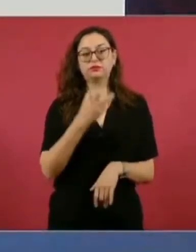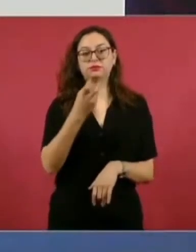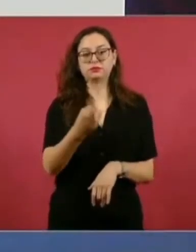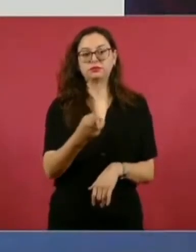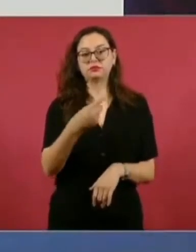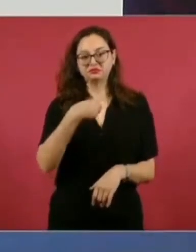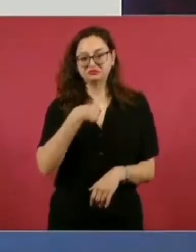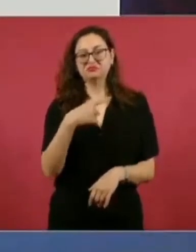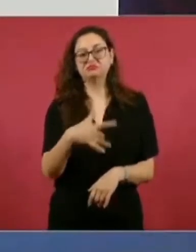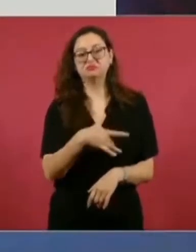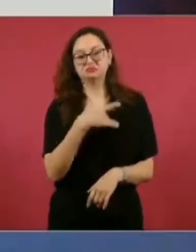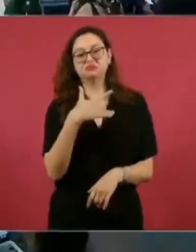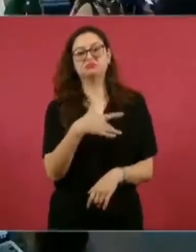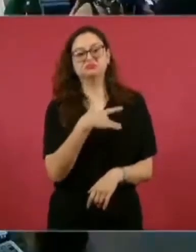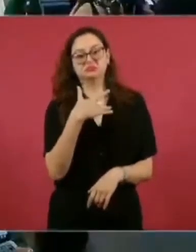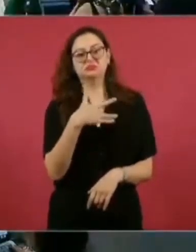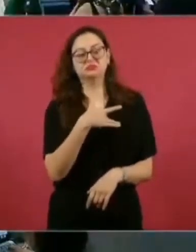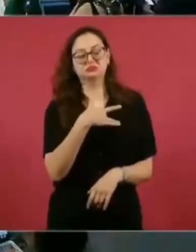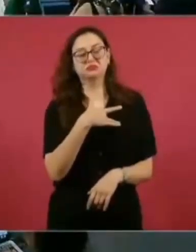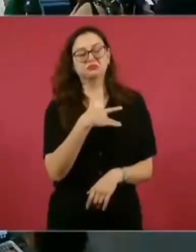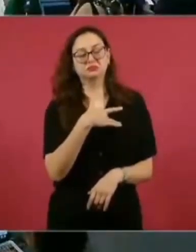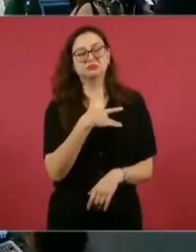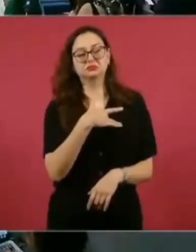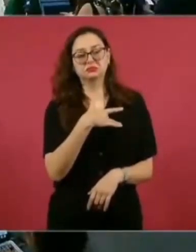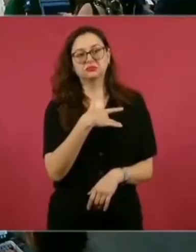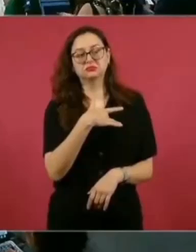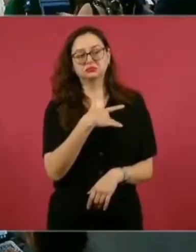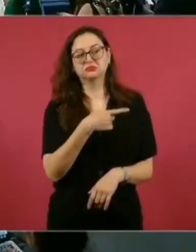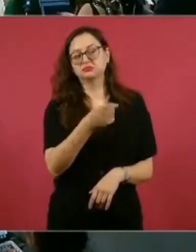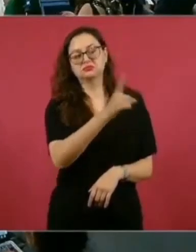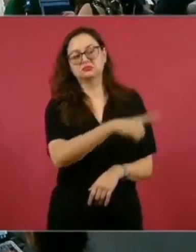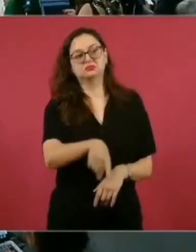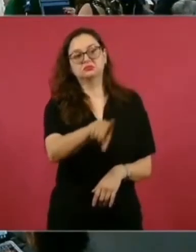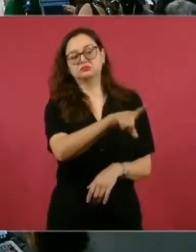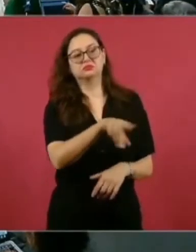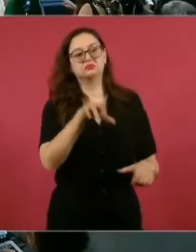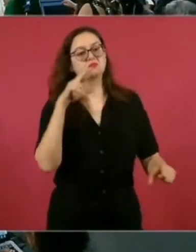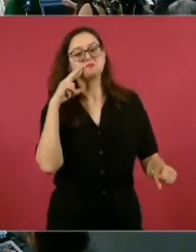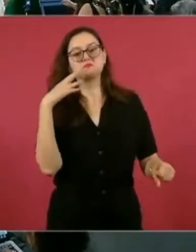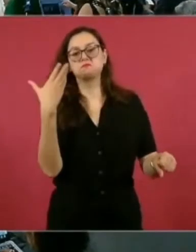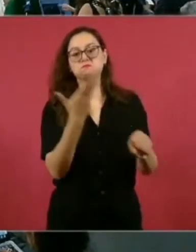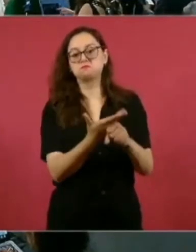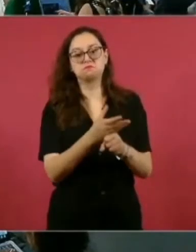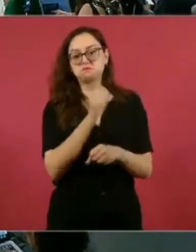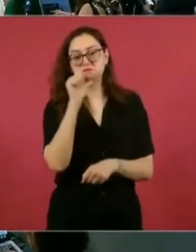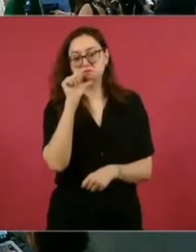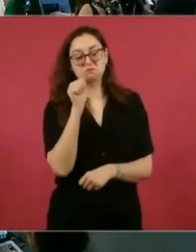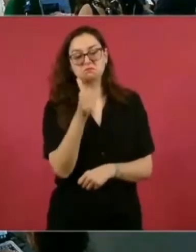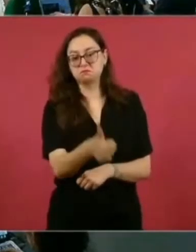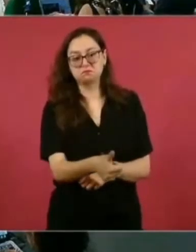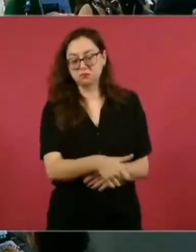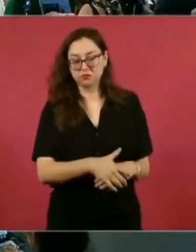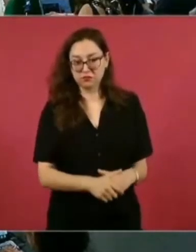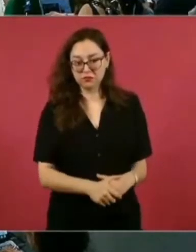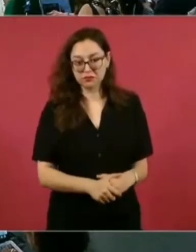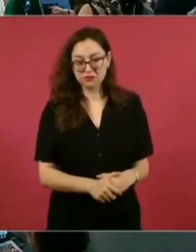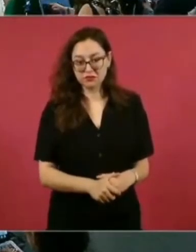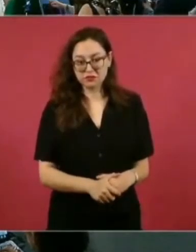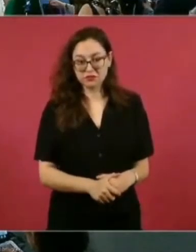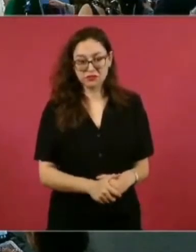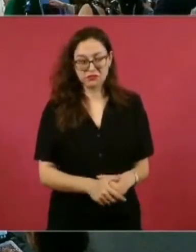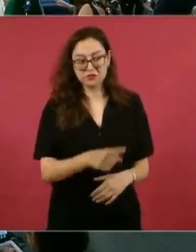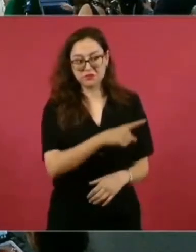son muy irresponsables nuestros adversarios, o sea, su